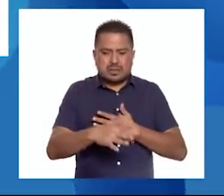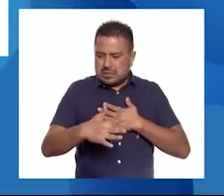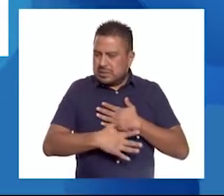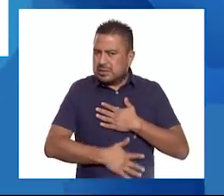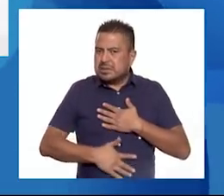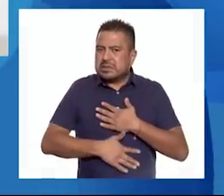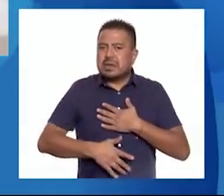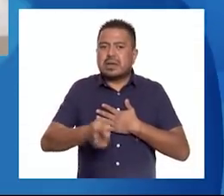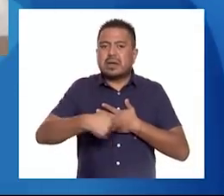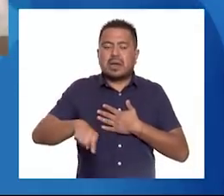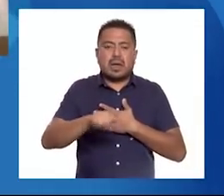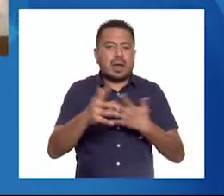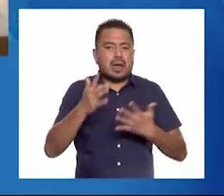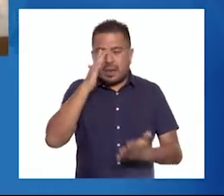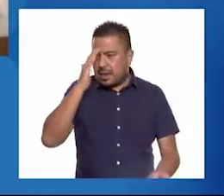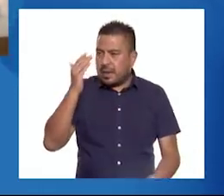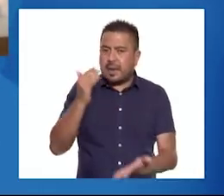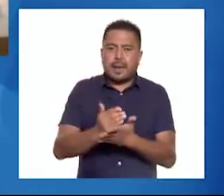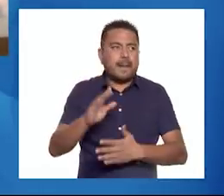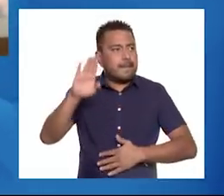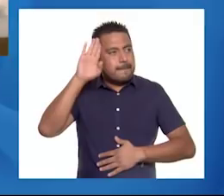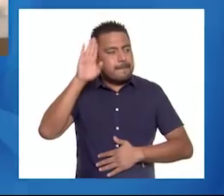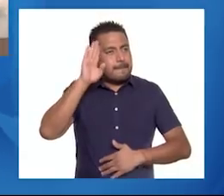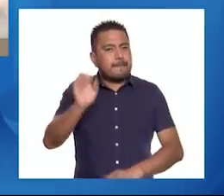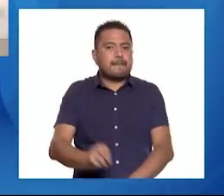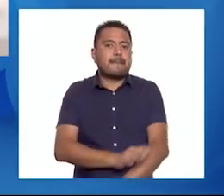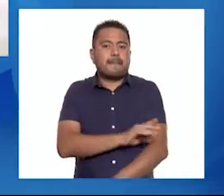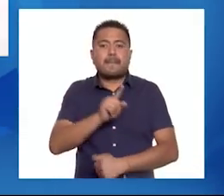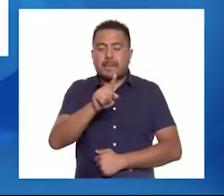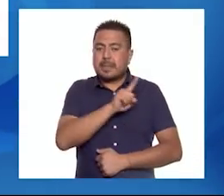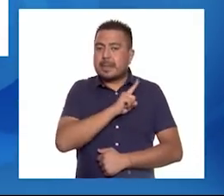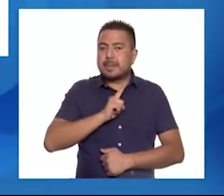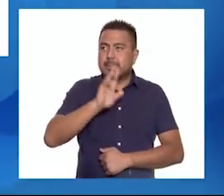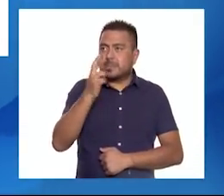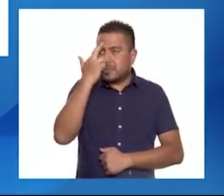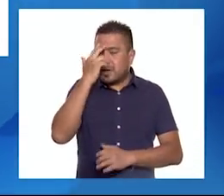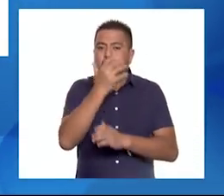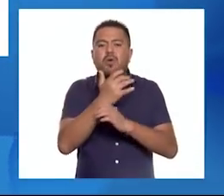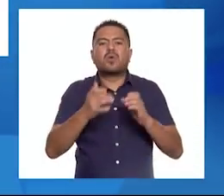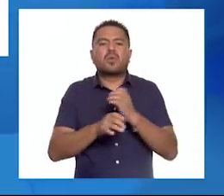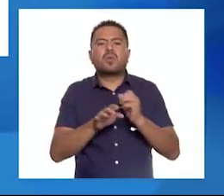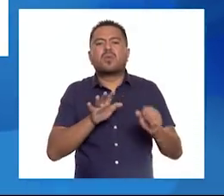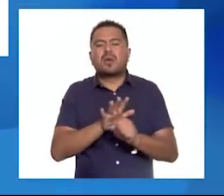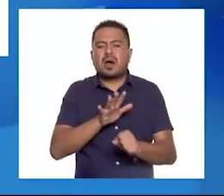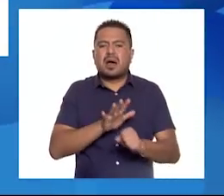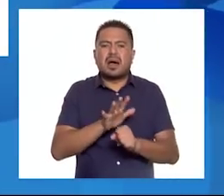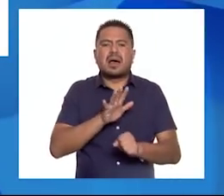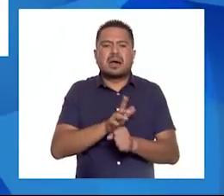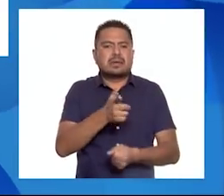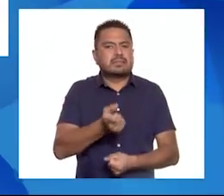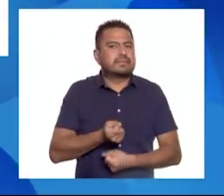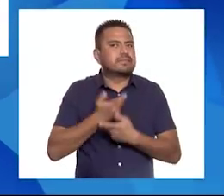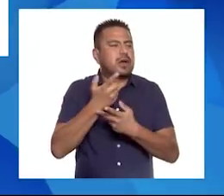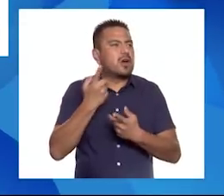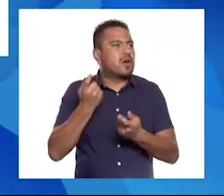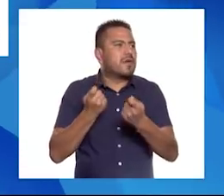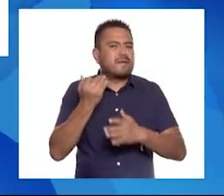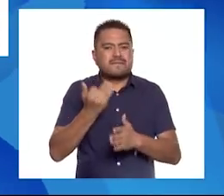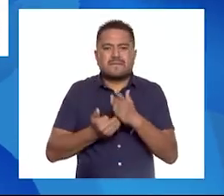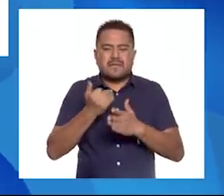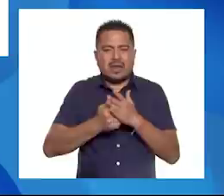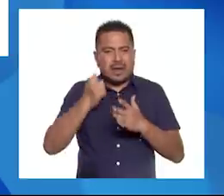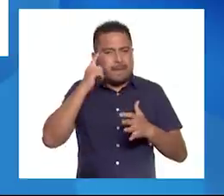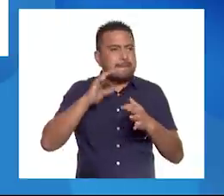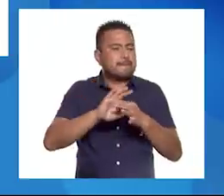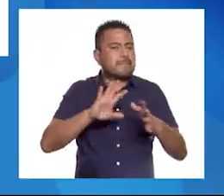y realiza un alto a tu pensamiento y emoción. Recuerda situaciones en las que la expresión incontrolable de la